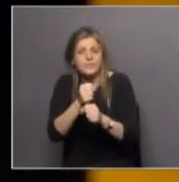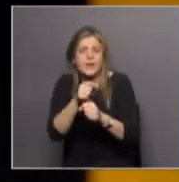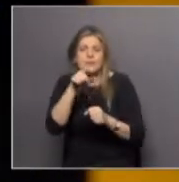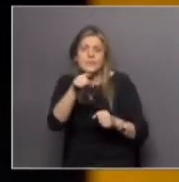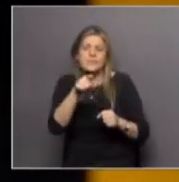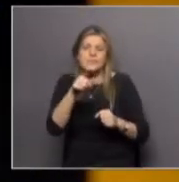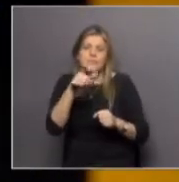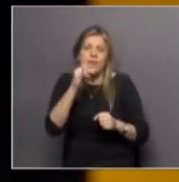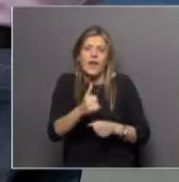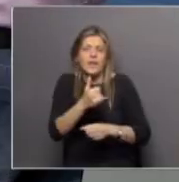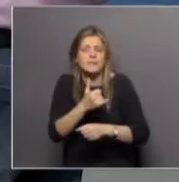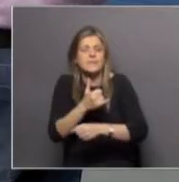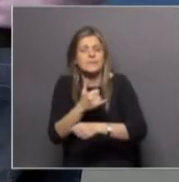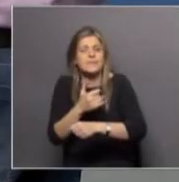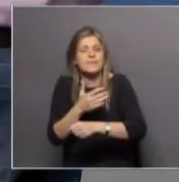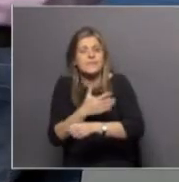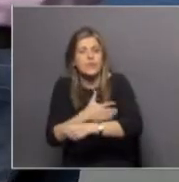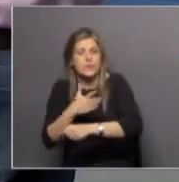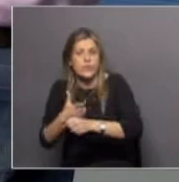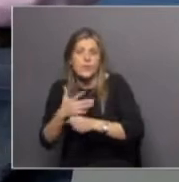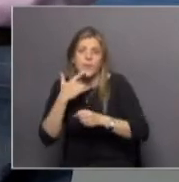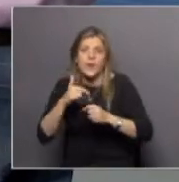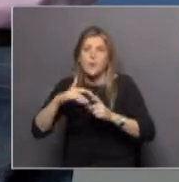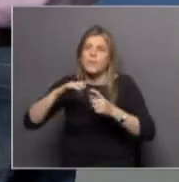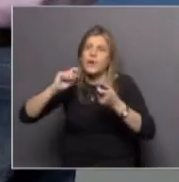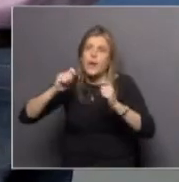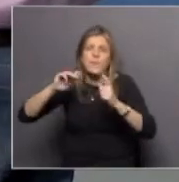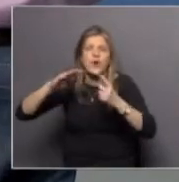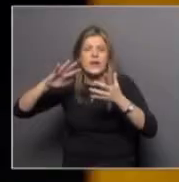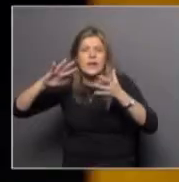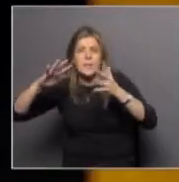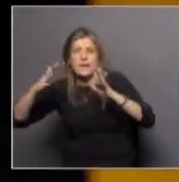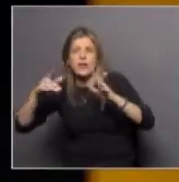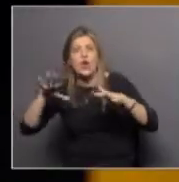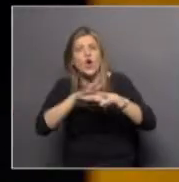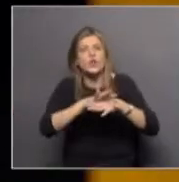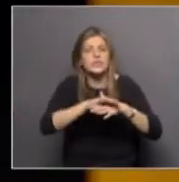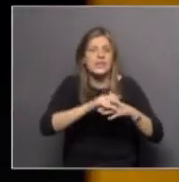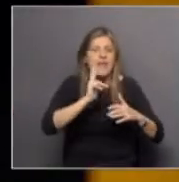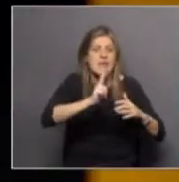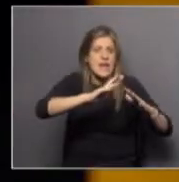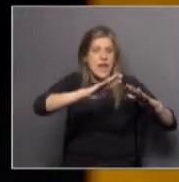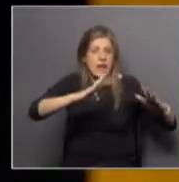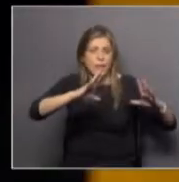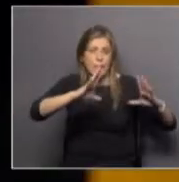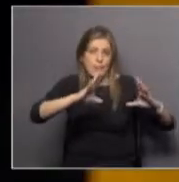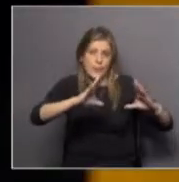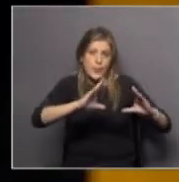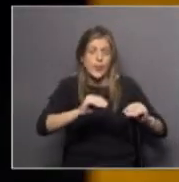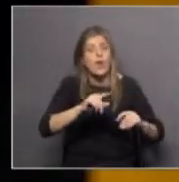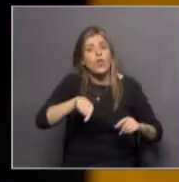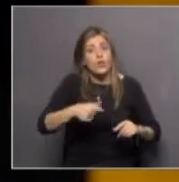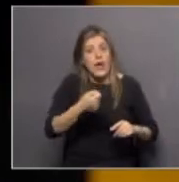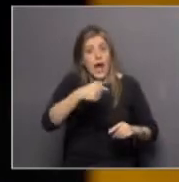relaciona demasiado porque, bueno, asociamos cambio climático a la pérdida de glaciares, incluso tanto en Antártida como en